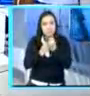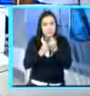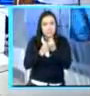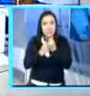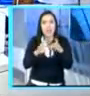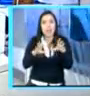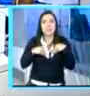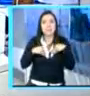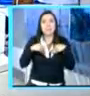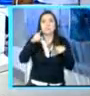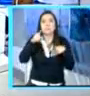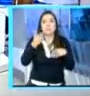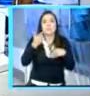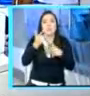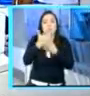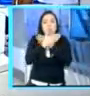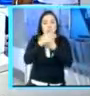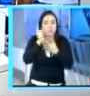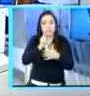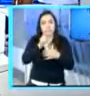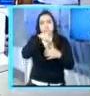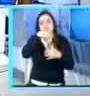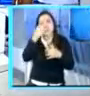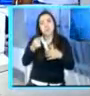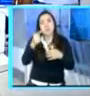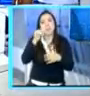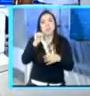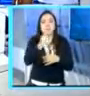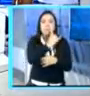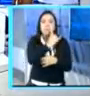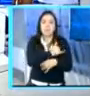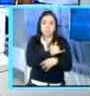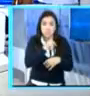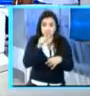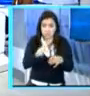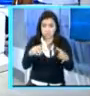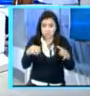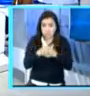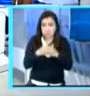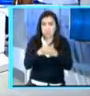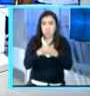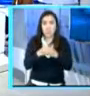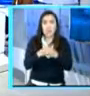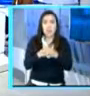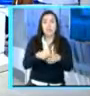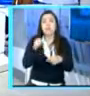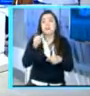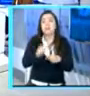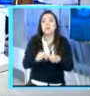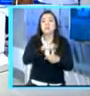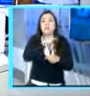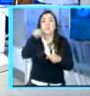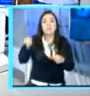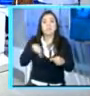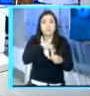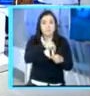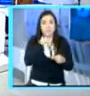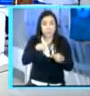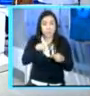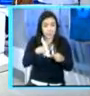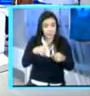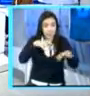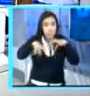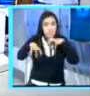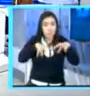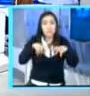vuelta a este candidato también, o si solo fue a la municipalidad específicamente. Claro. De hecho, este movimiento